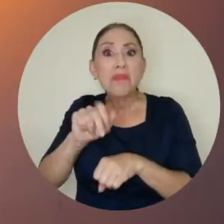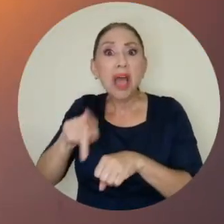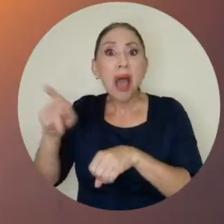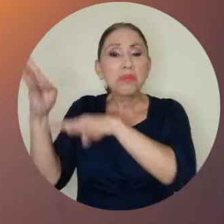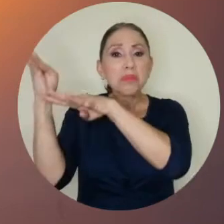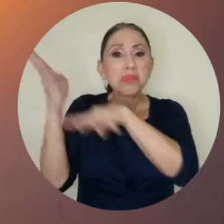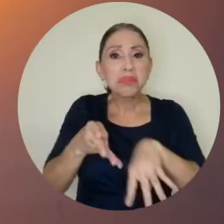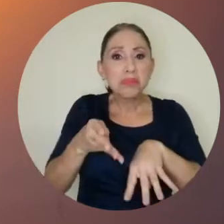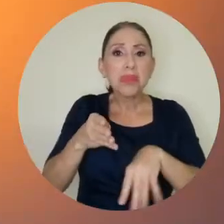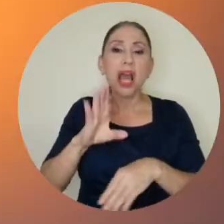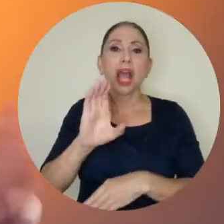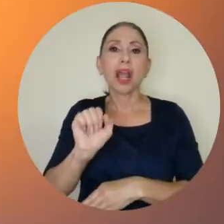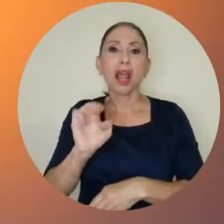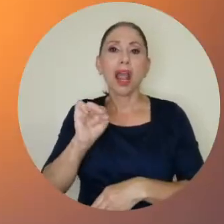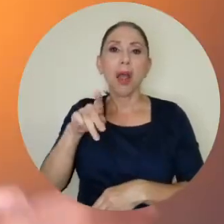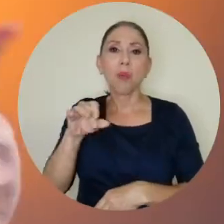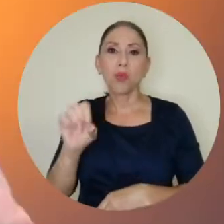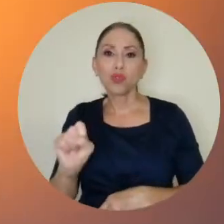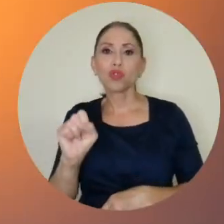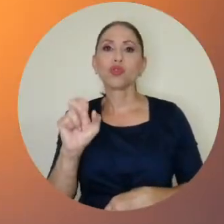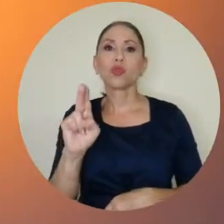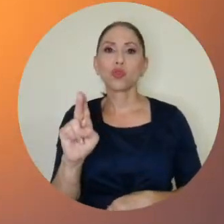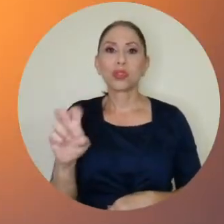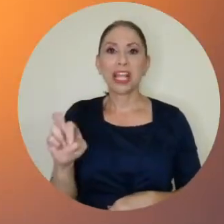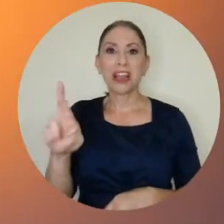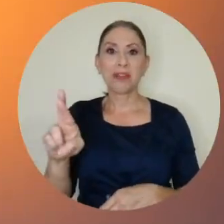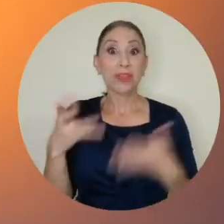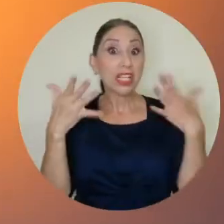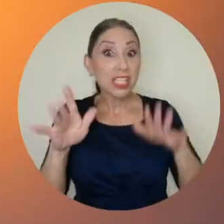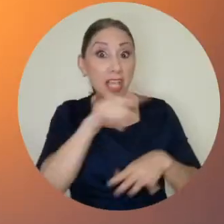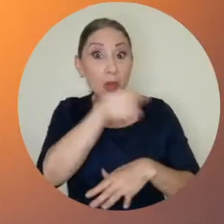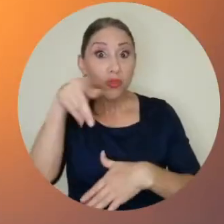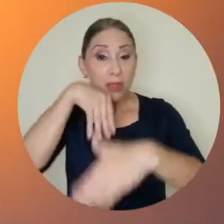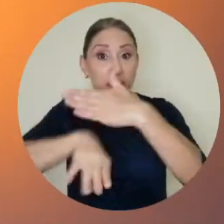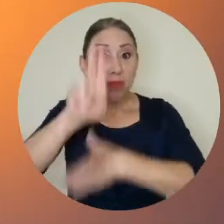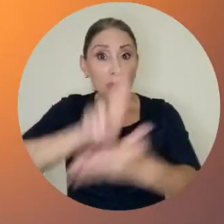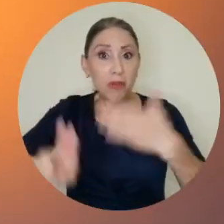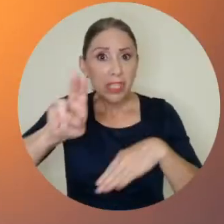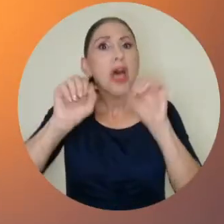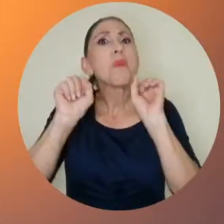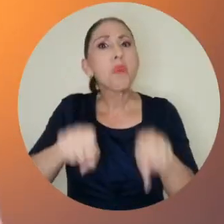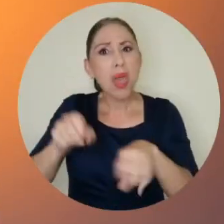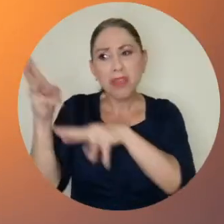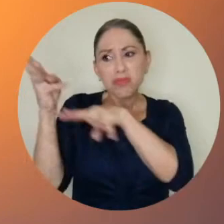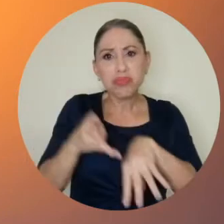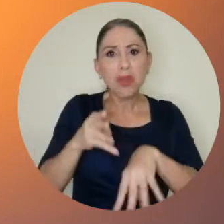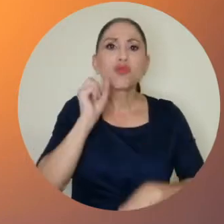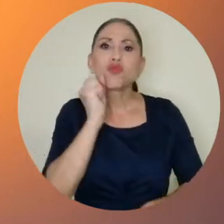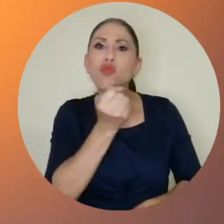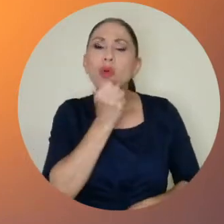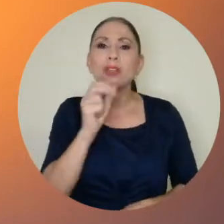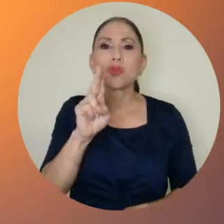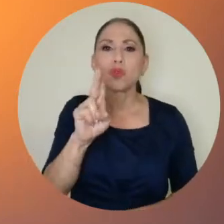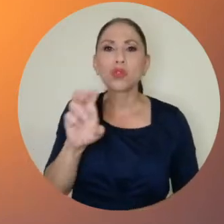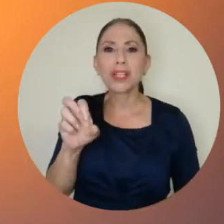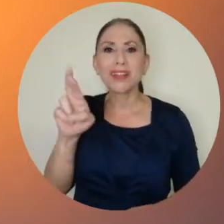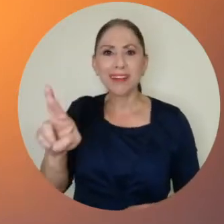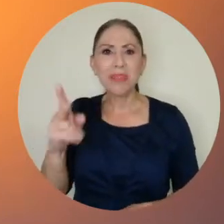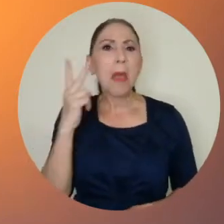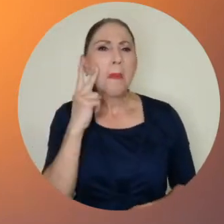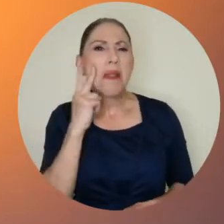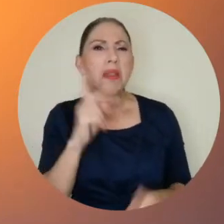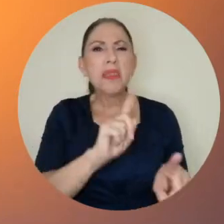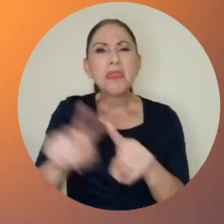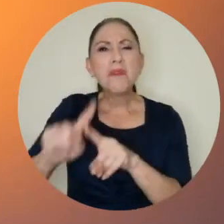aplicación de Campus UCR. Y de paso, si ya estás en la U, puedes utilizar la aplicación de Sodas UCR para ver cuál es el menú de las